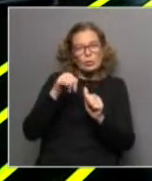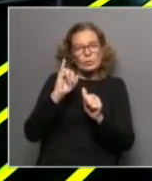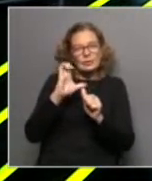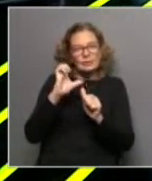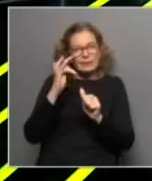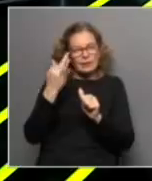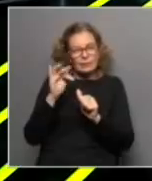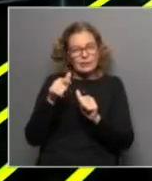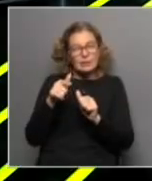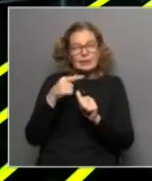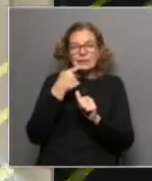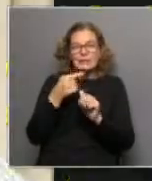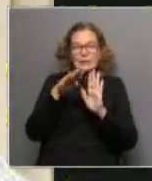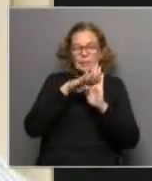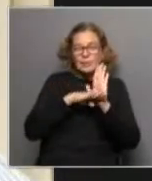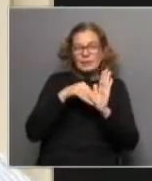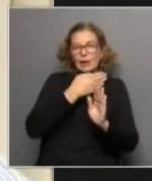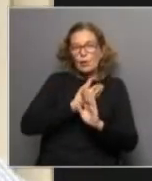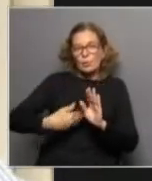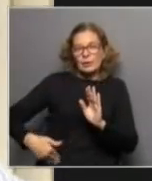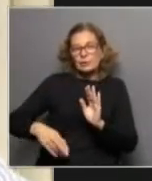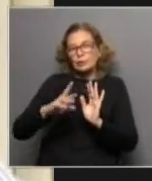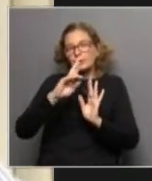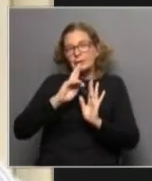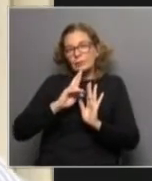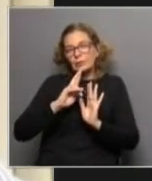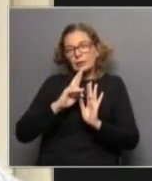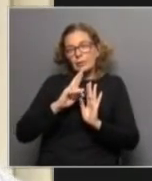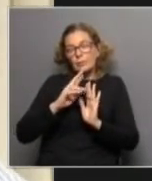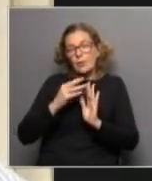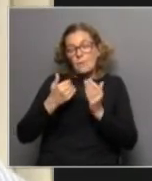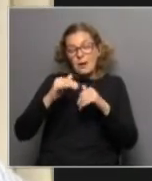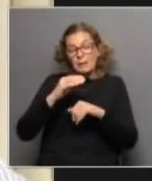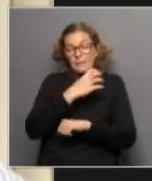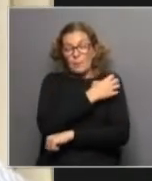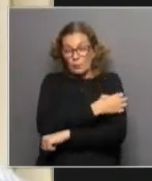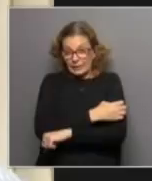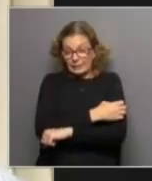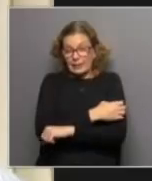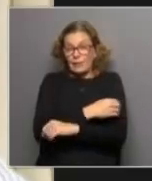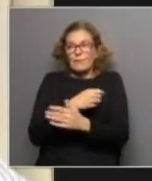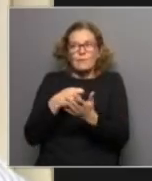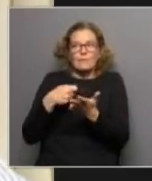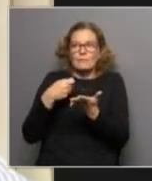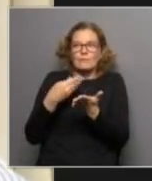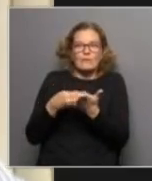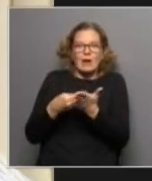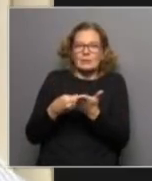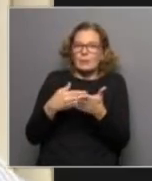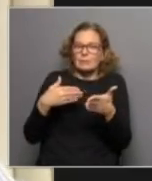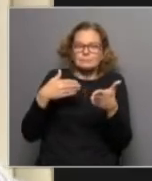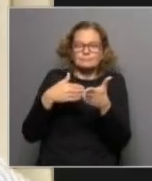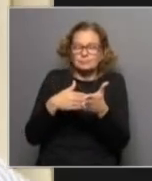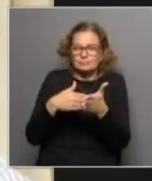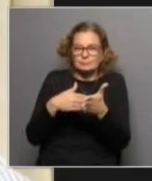gobierno si bien resuelven o moderan levemente el aumento de la pobreza, son insuficientes para contenerlas.